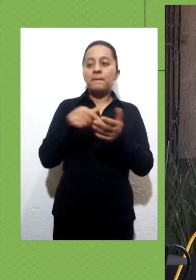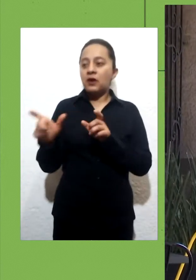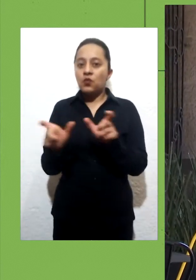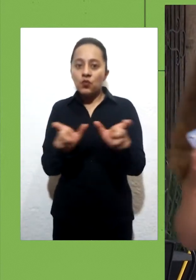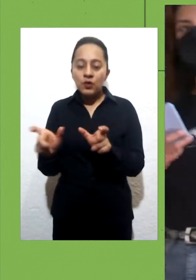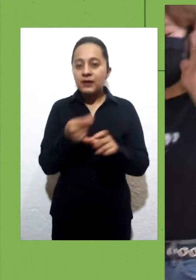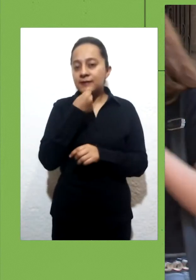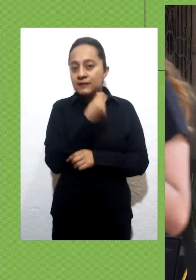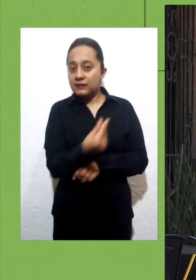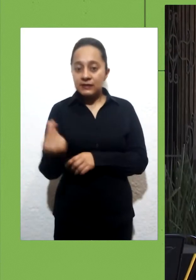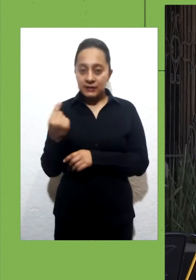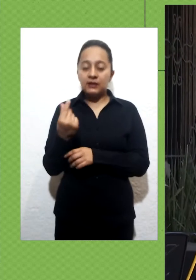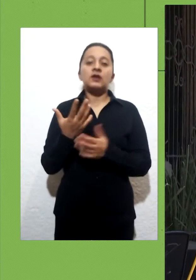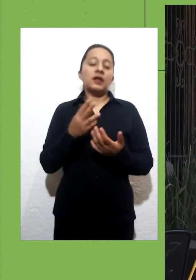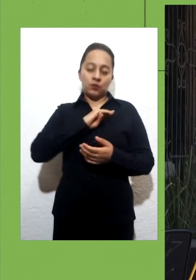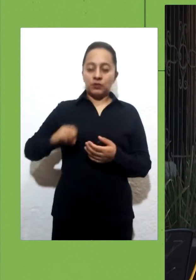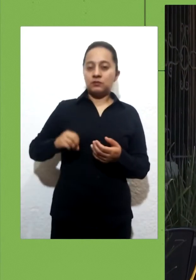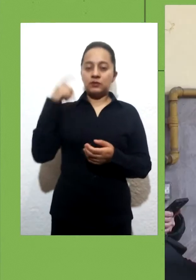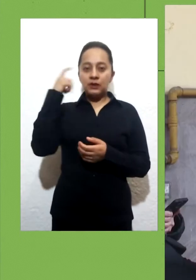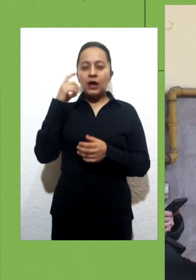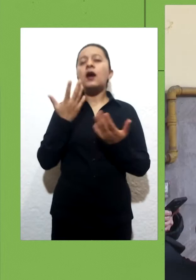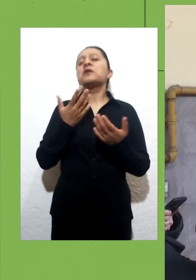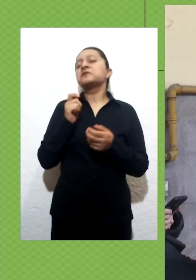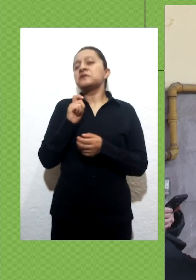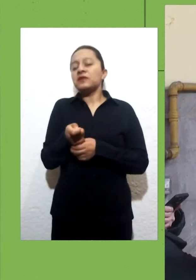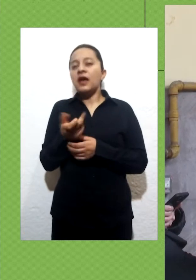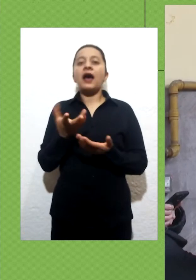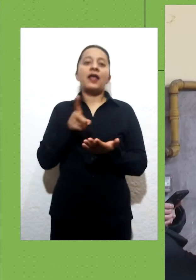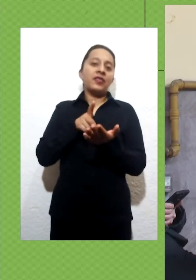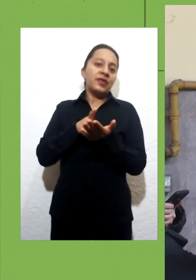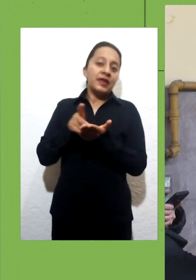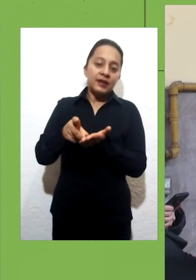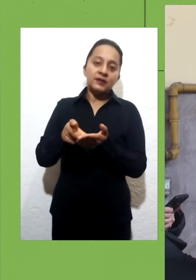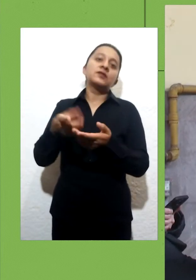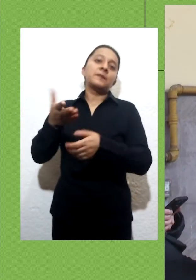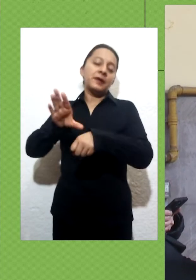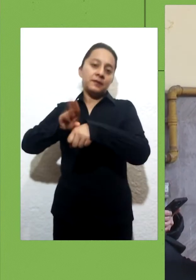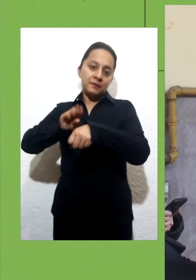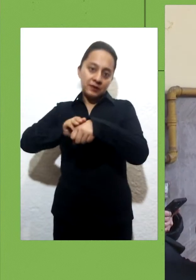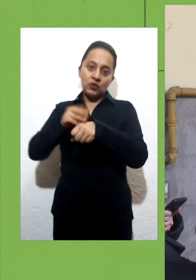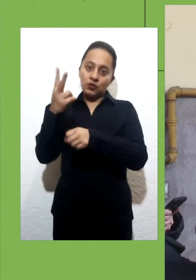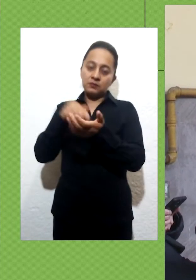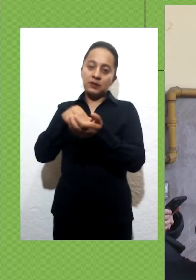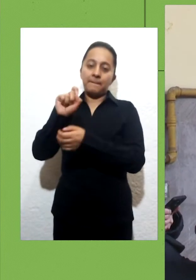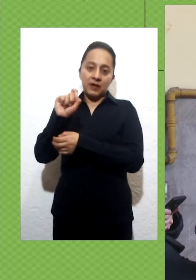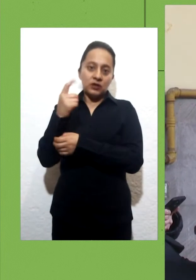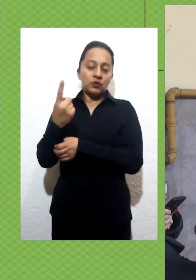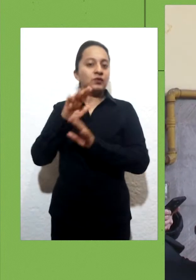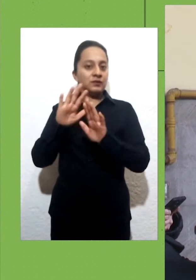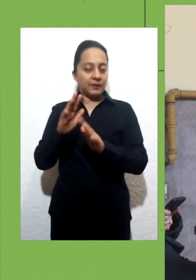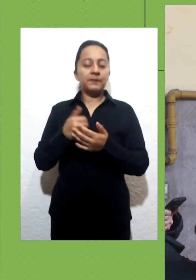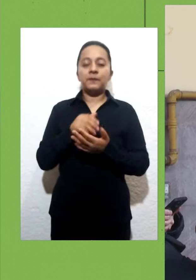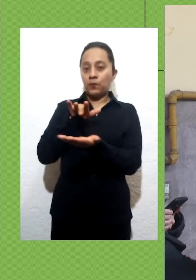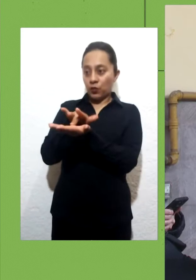de los derechos por refrendo de la licencia municipal 2021. Refirió que en resumen con este programa se contará con dos beneficios,